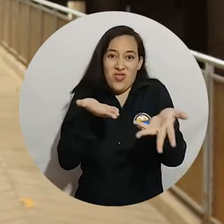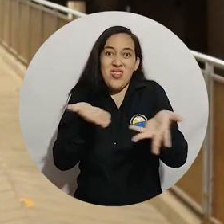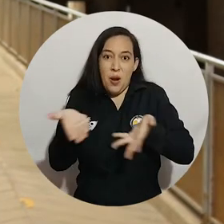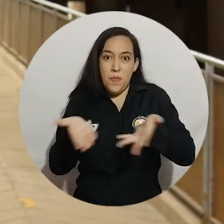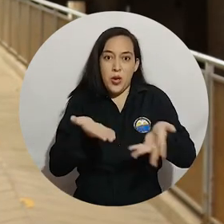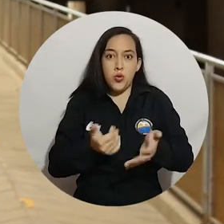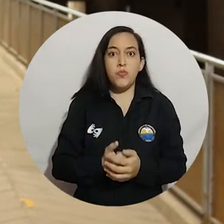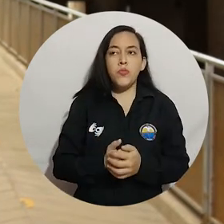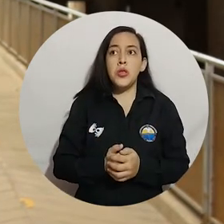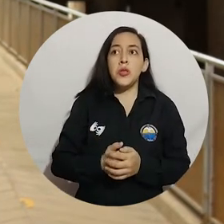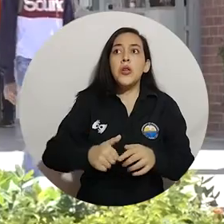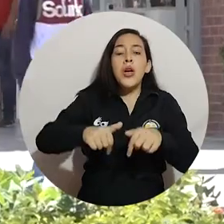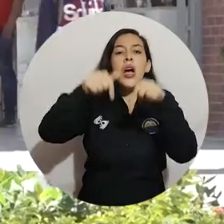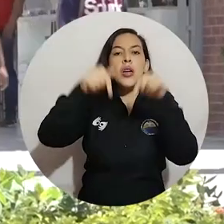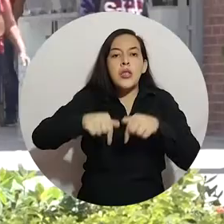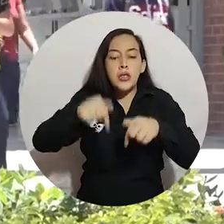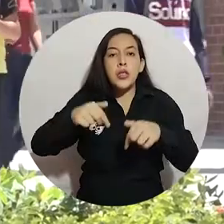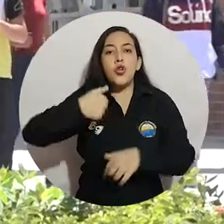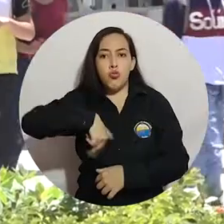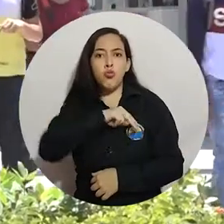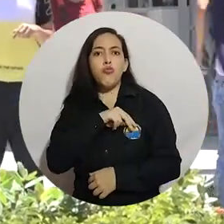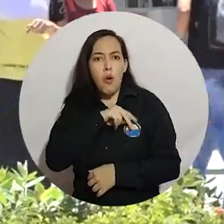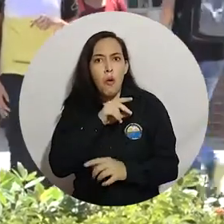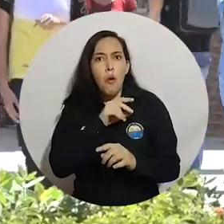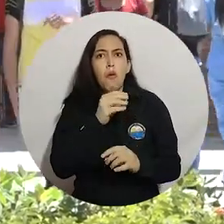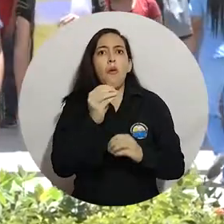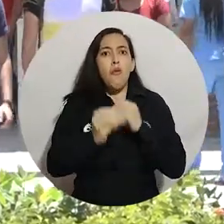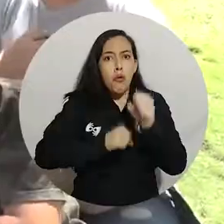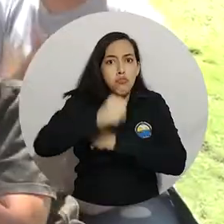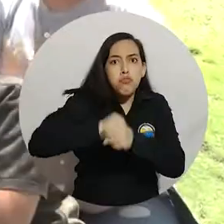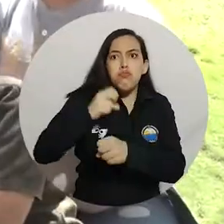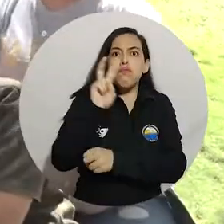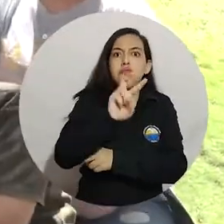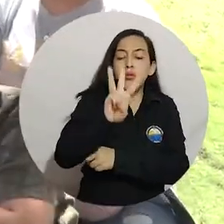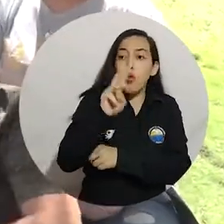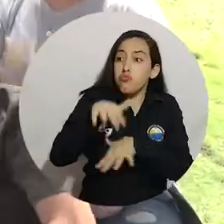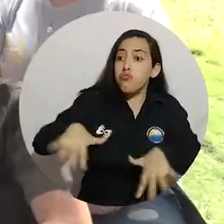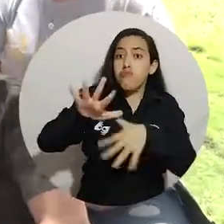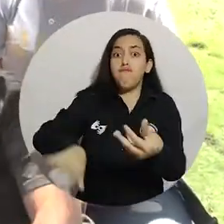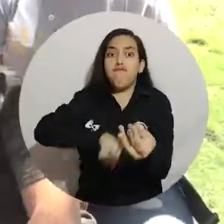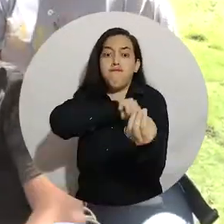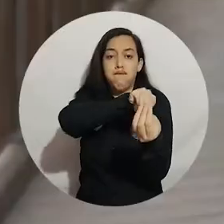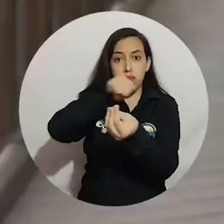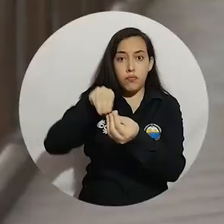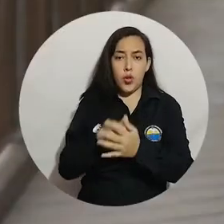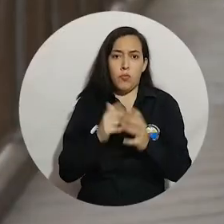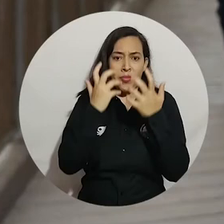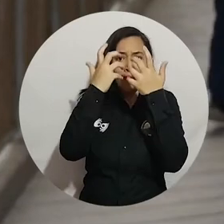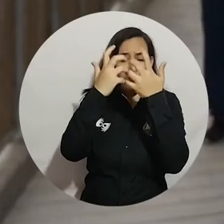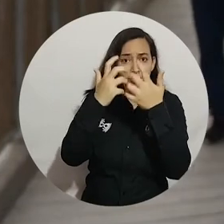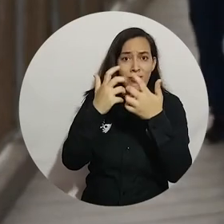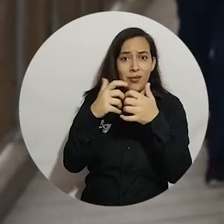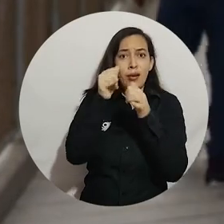y otros a los servicios. Aquí vemos que durante estos 23 años hemos constituido un gran escenario de formación. El programa de